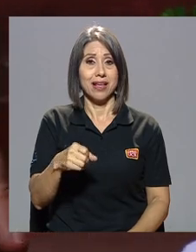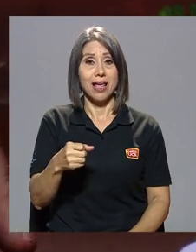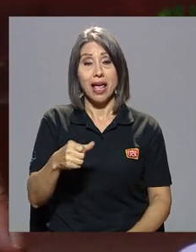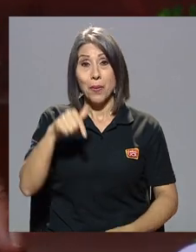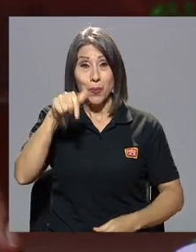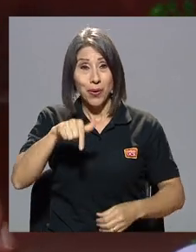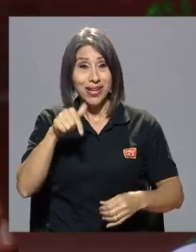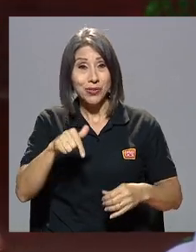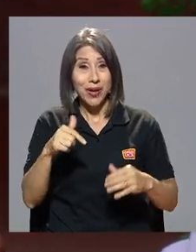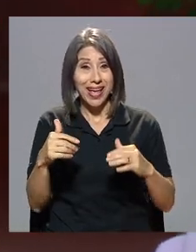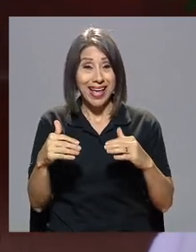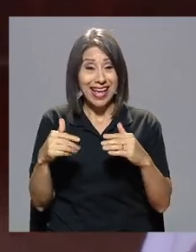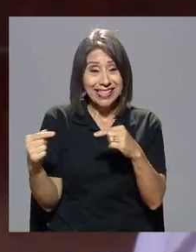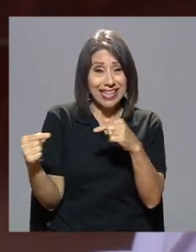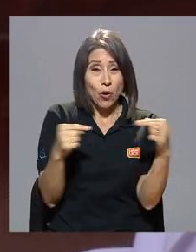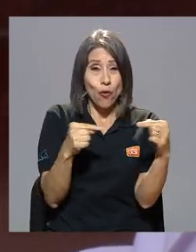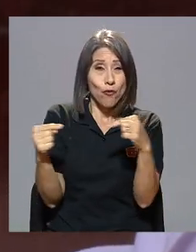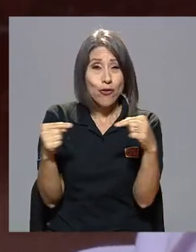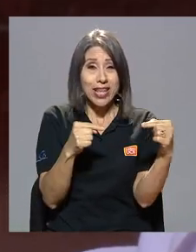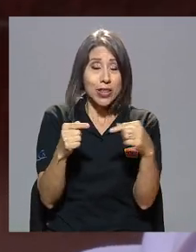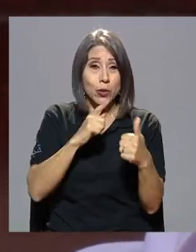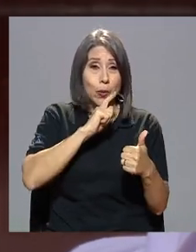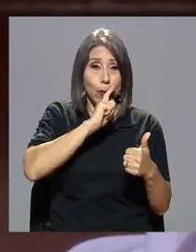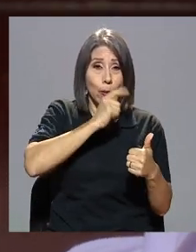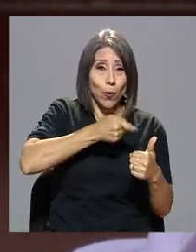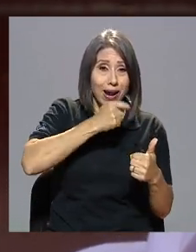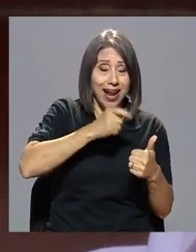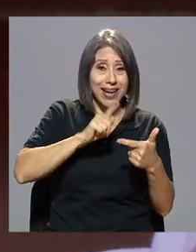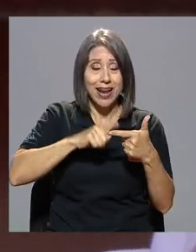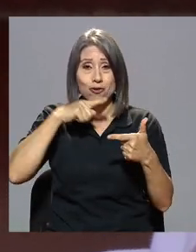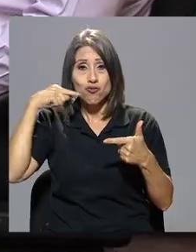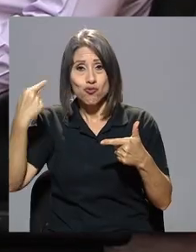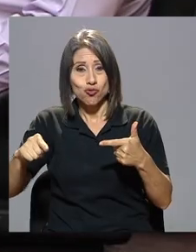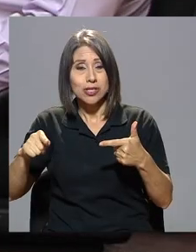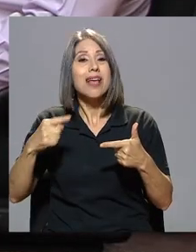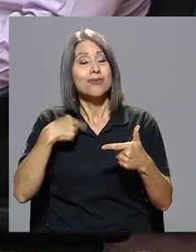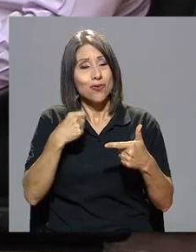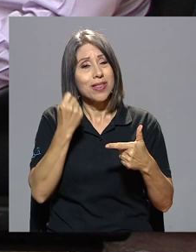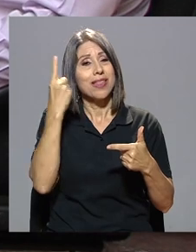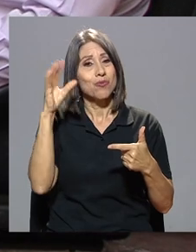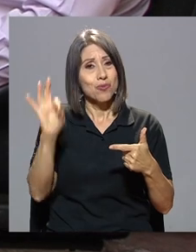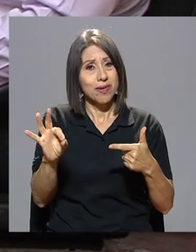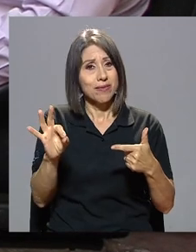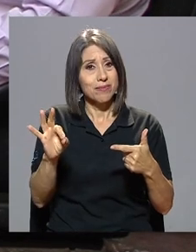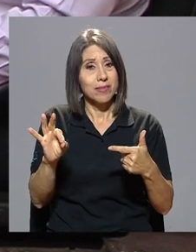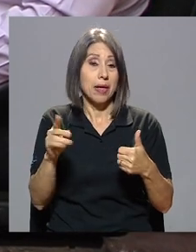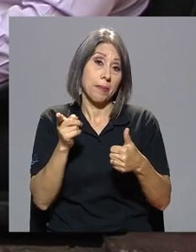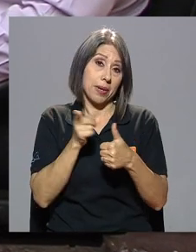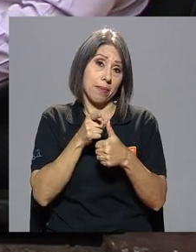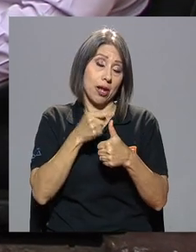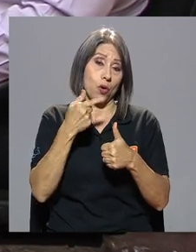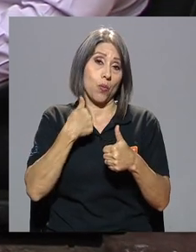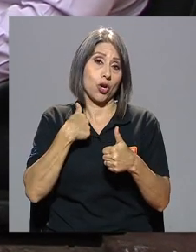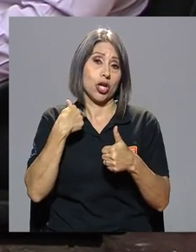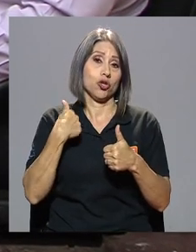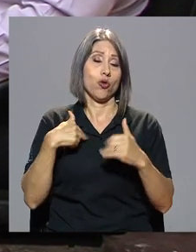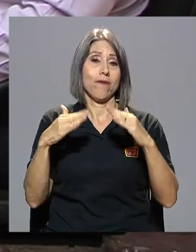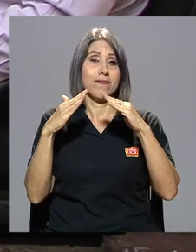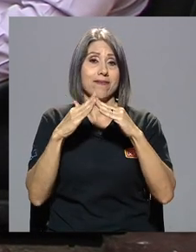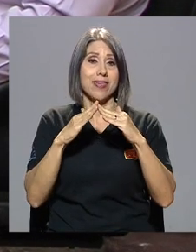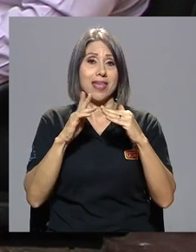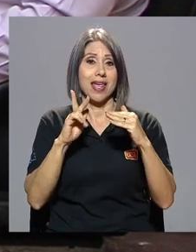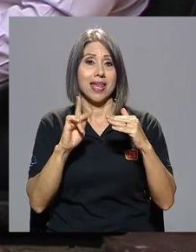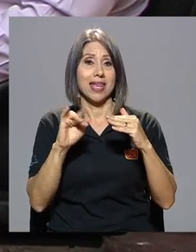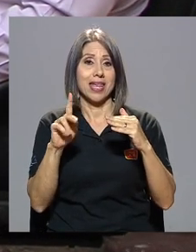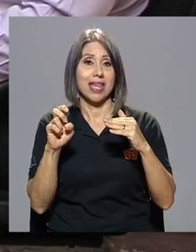por eso a mí este conflicto entre Rusia y Ucrania lo entiendo muy bien por un lado porque vivía en Kiev un año